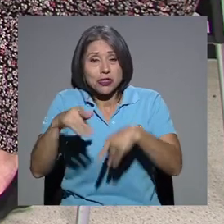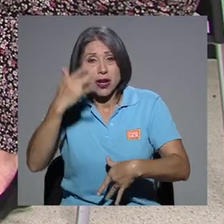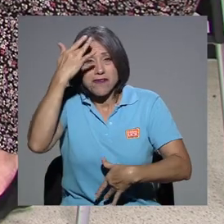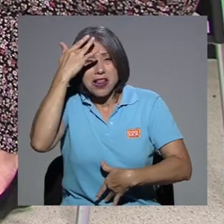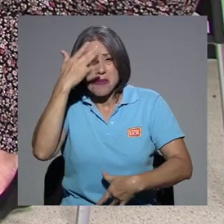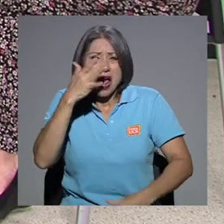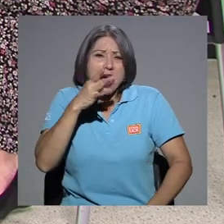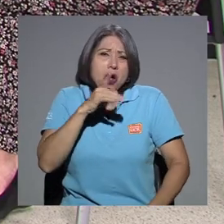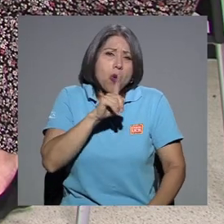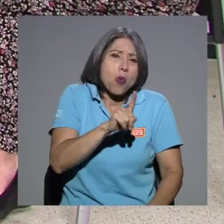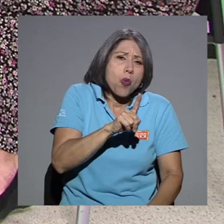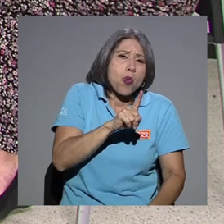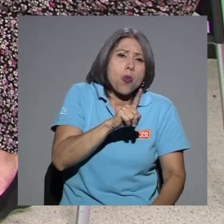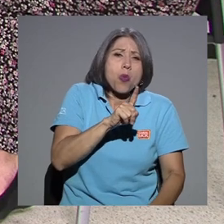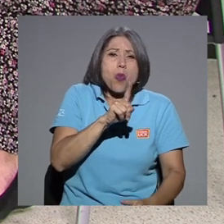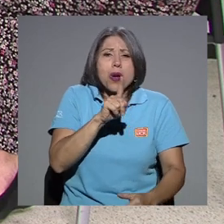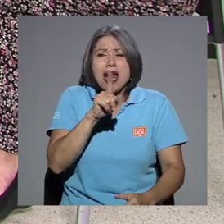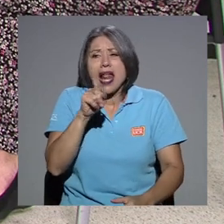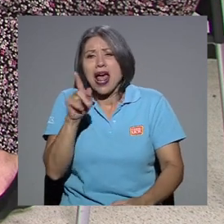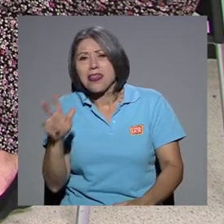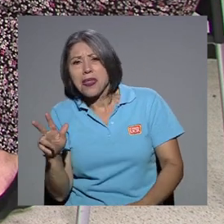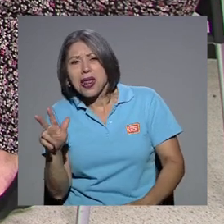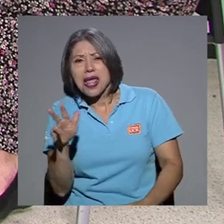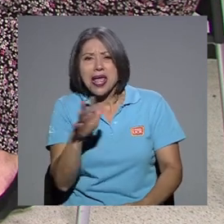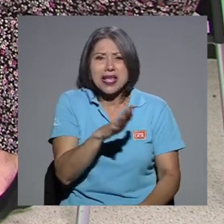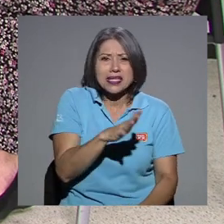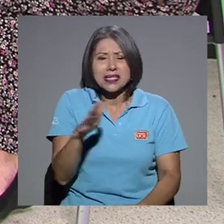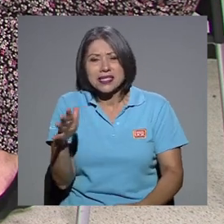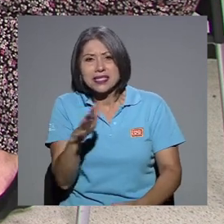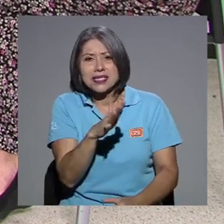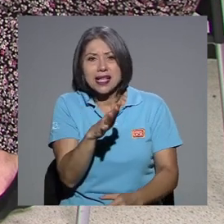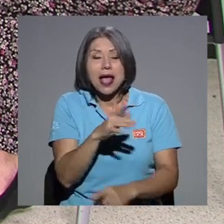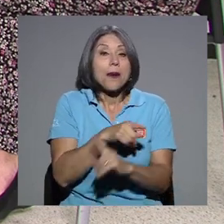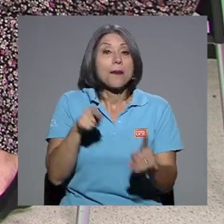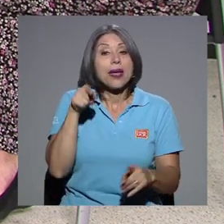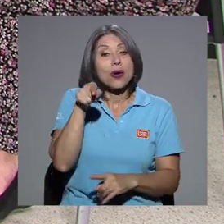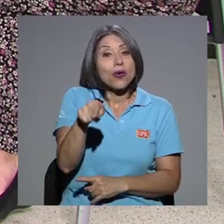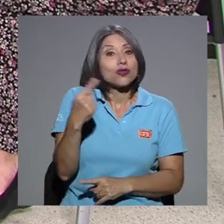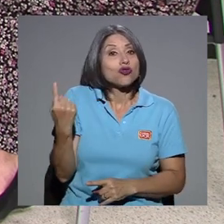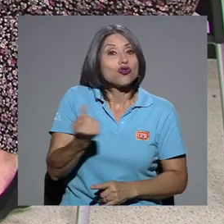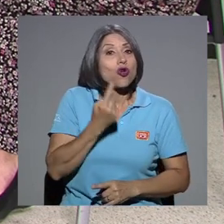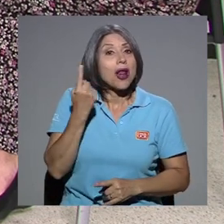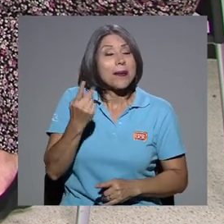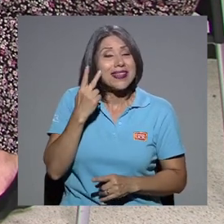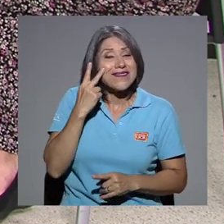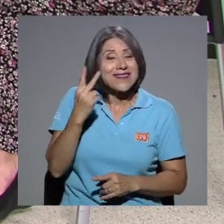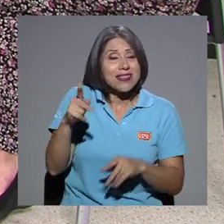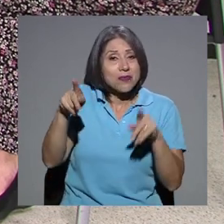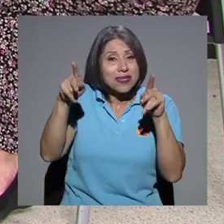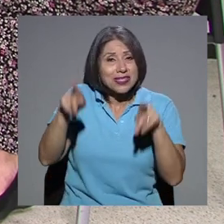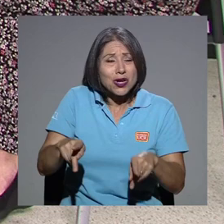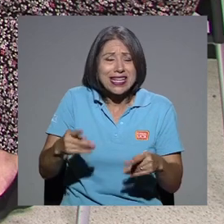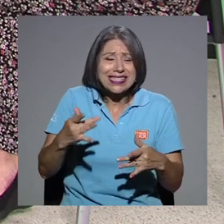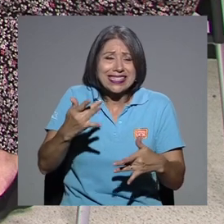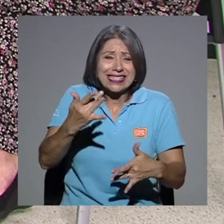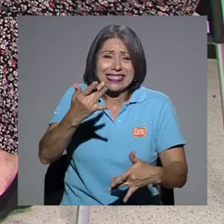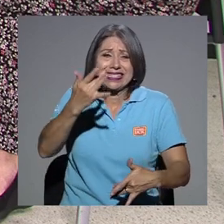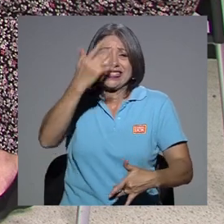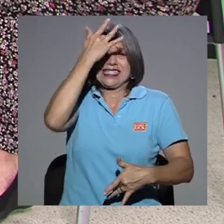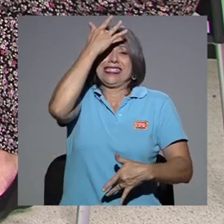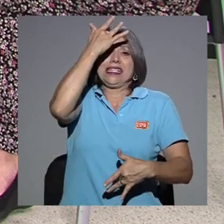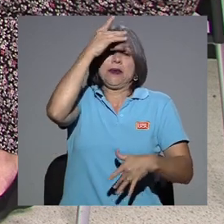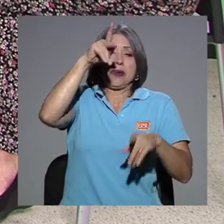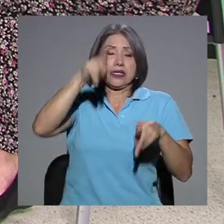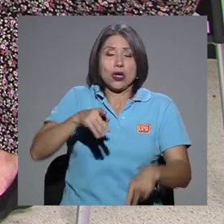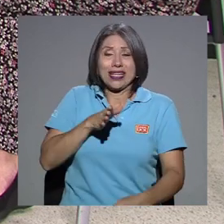que estamos midiendo ese número solo con las personas que están muy enfermas y que están llegando a los centros